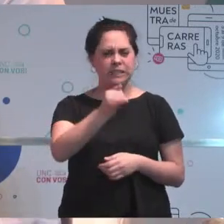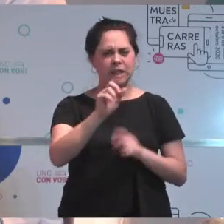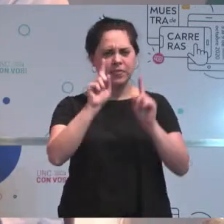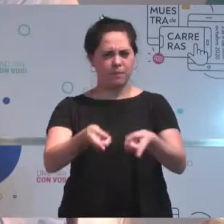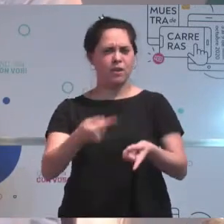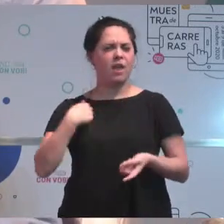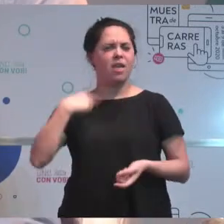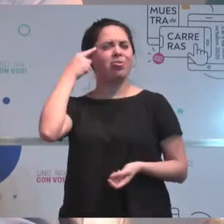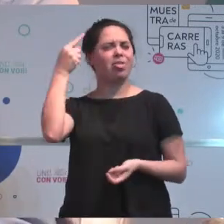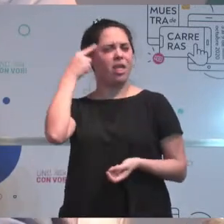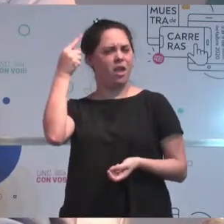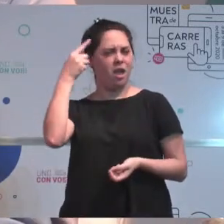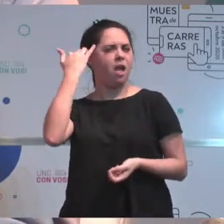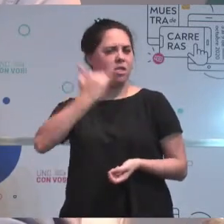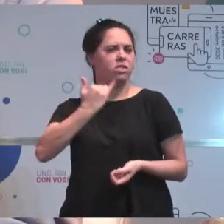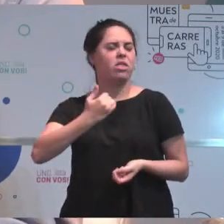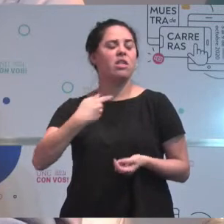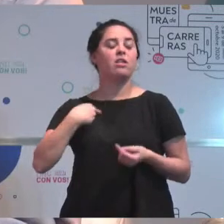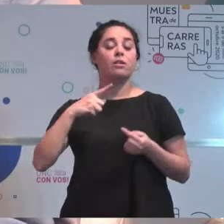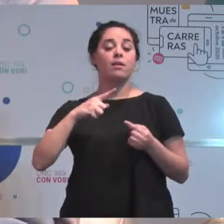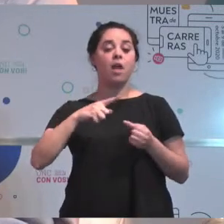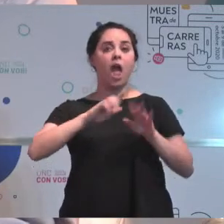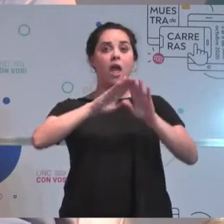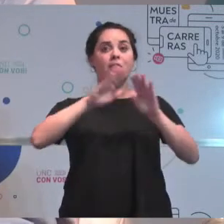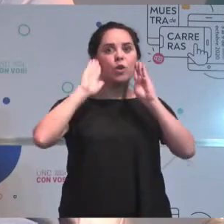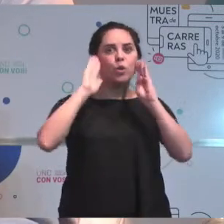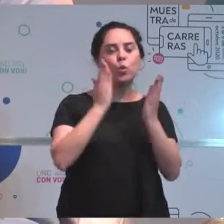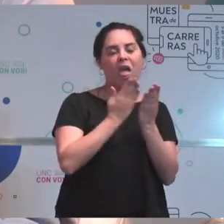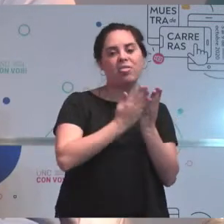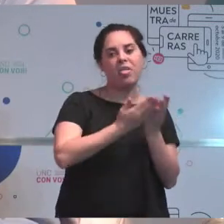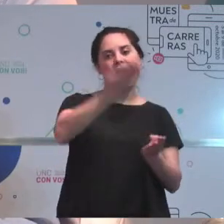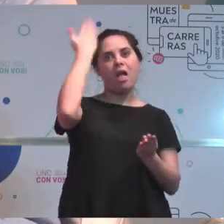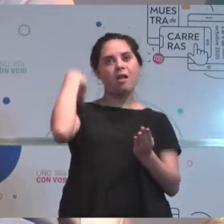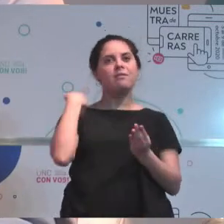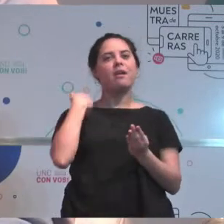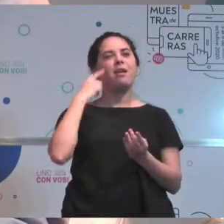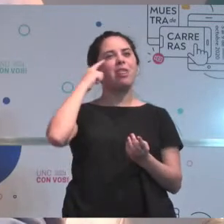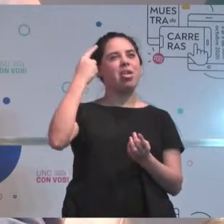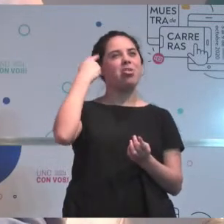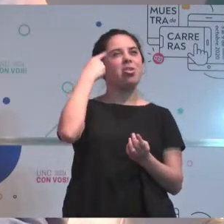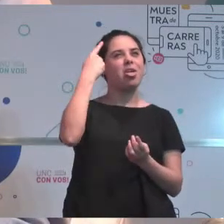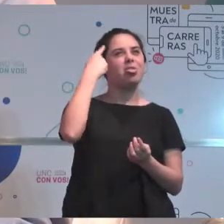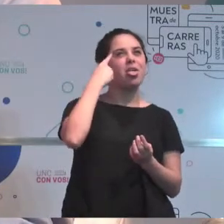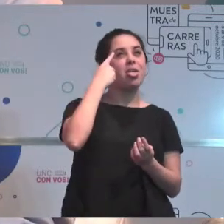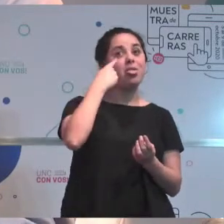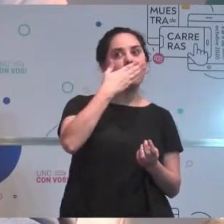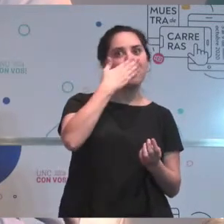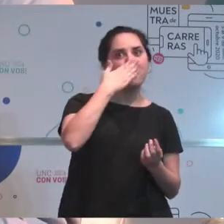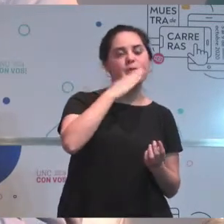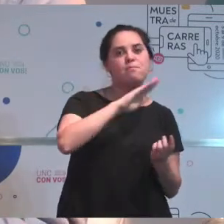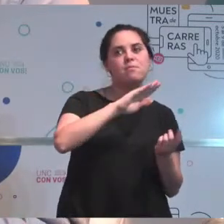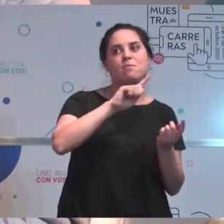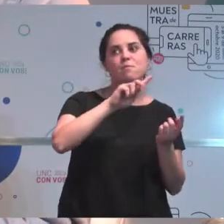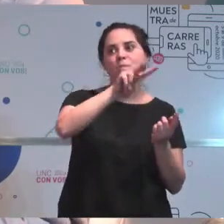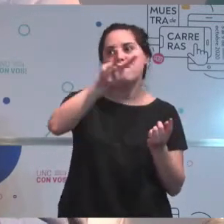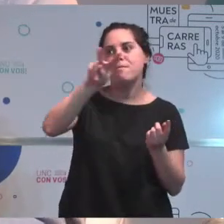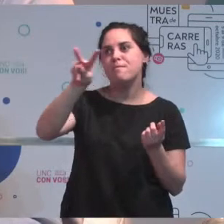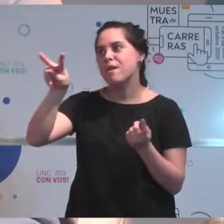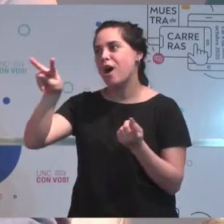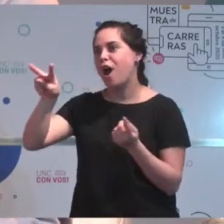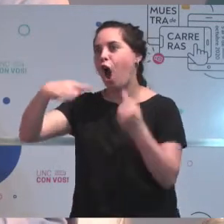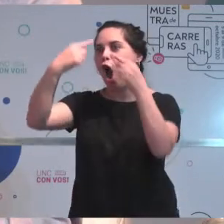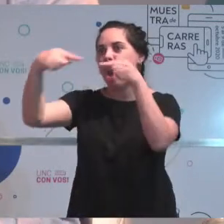una idea de lo que estás estudiando, pero después uno va encontrando cosas que te gustan mucho, cosas que no te gustan tanto,